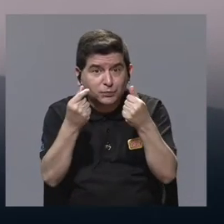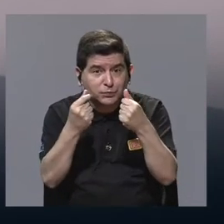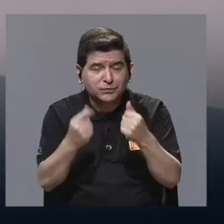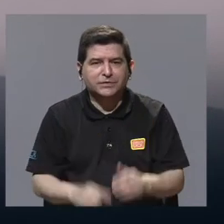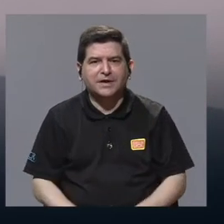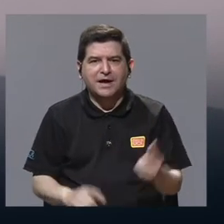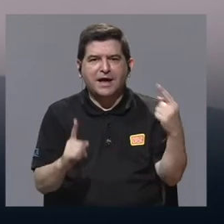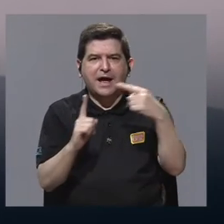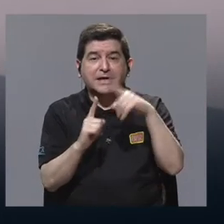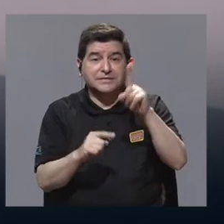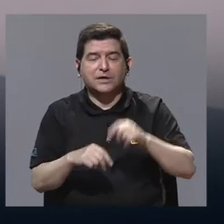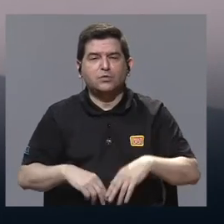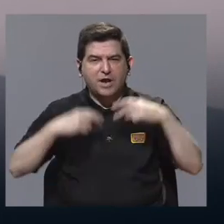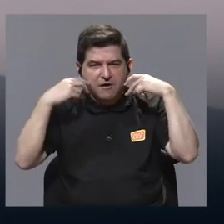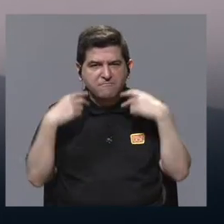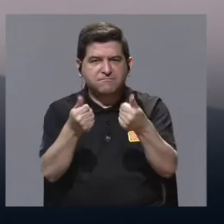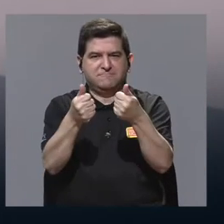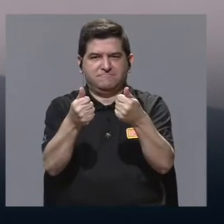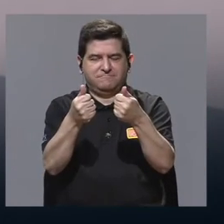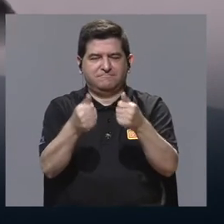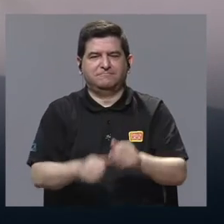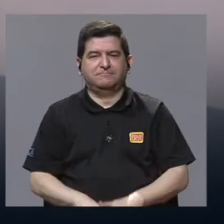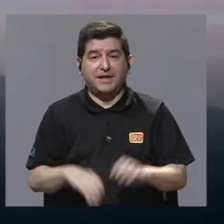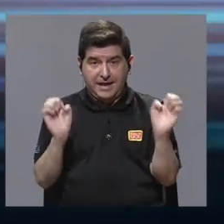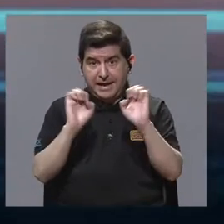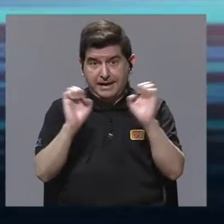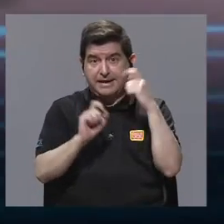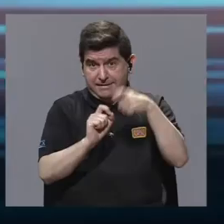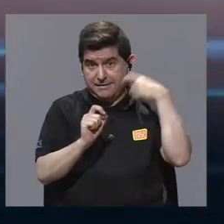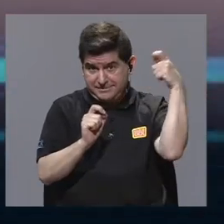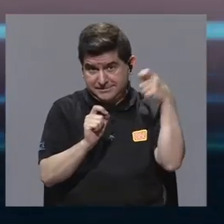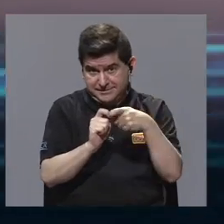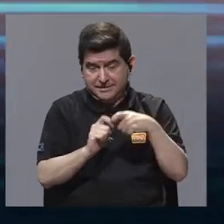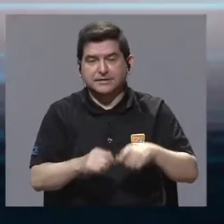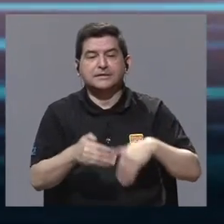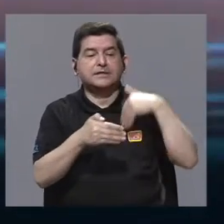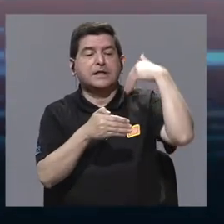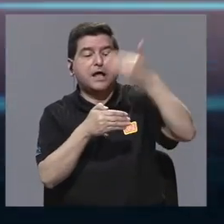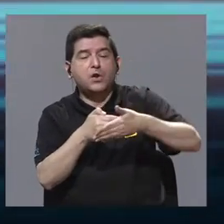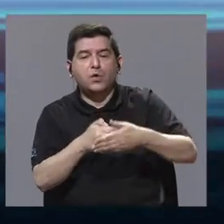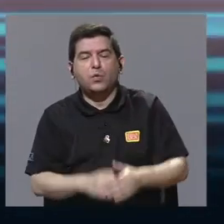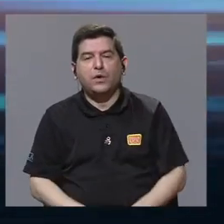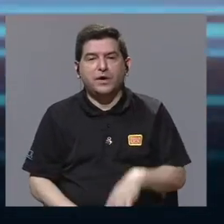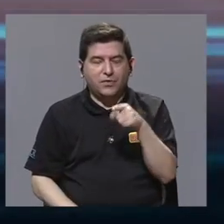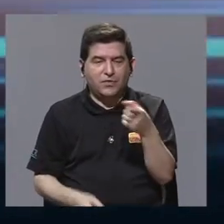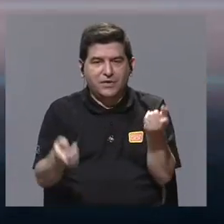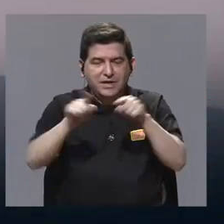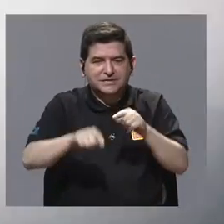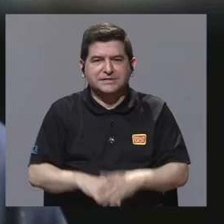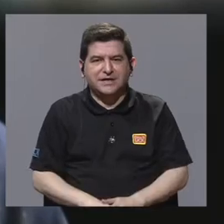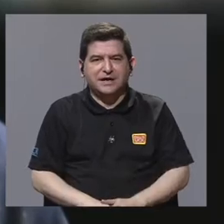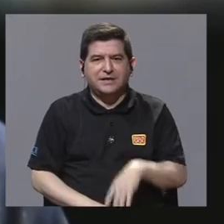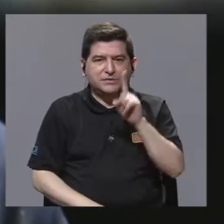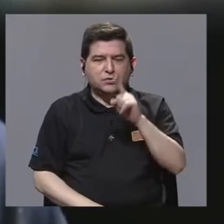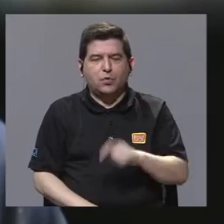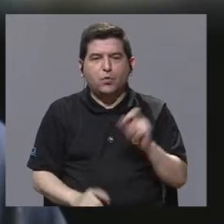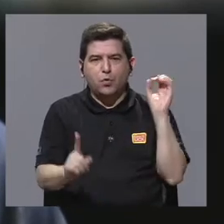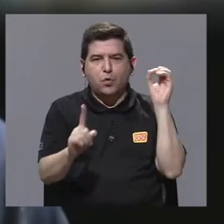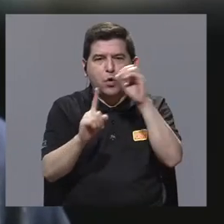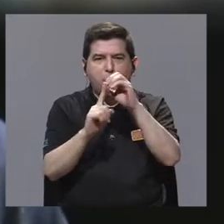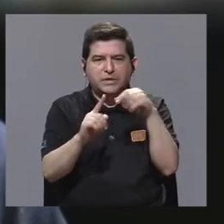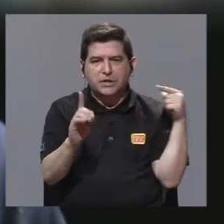los llega hasta cierta velocidad, o sea, hasta cierta energía, para luego estrellarlas contra un blanco.